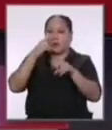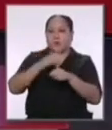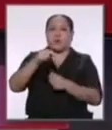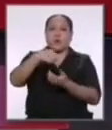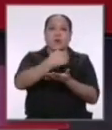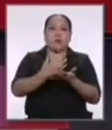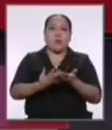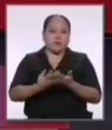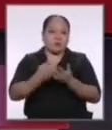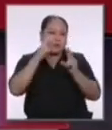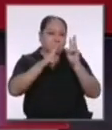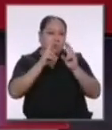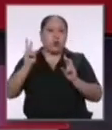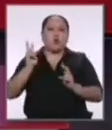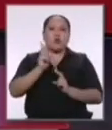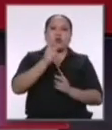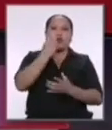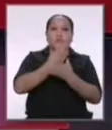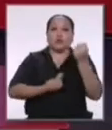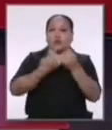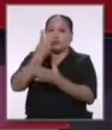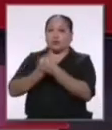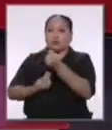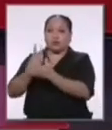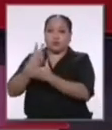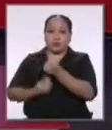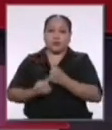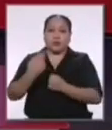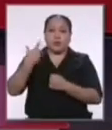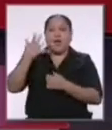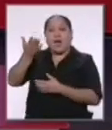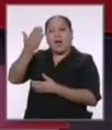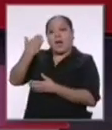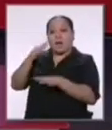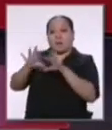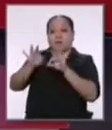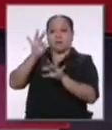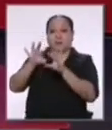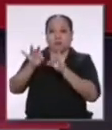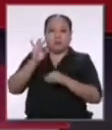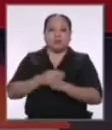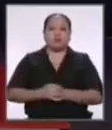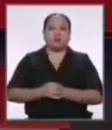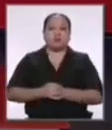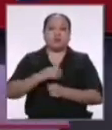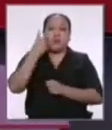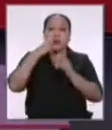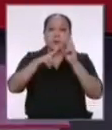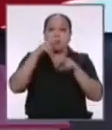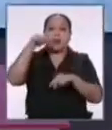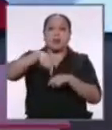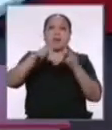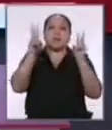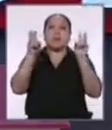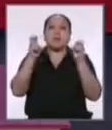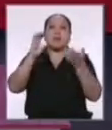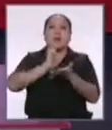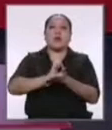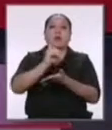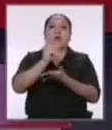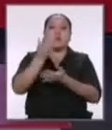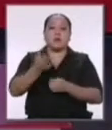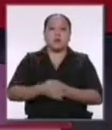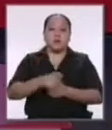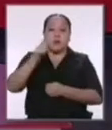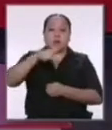un segmento en que vamos a ver a las duplas en acción. Duplas previamente sorteadas y que vamos a ver en este tema de educación